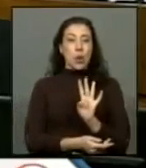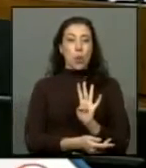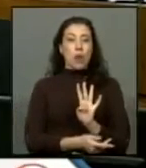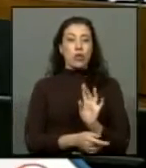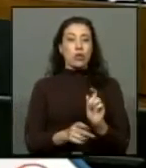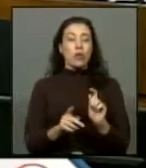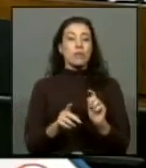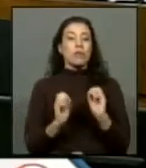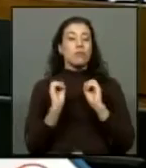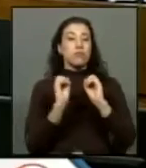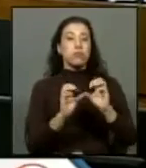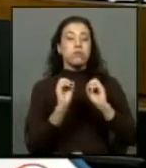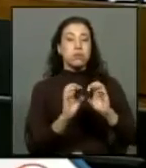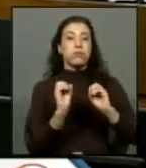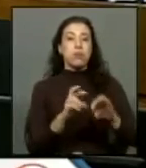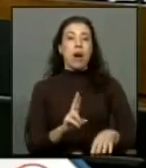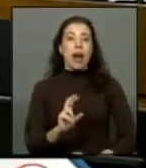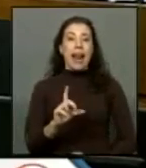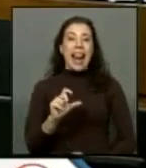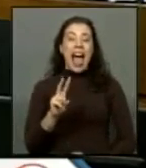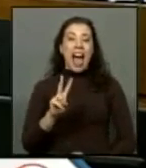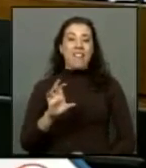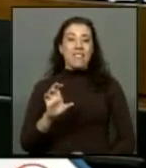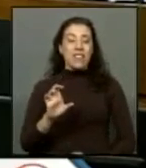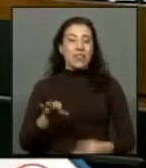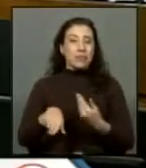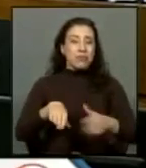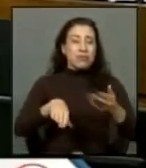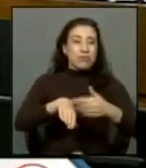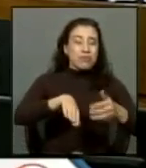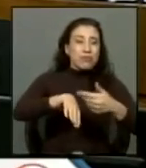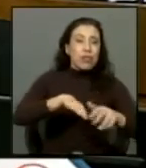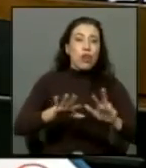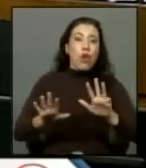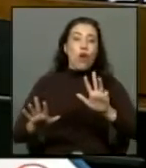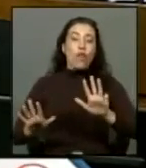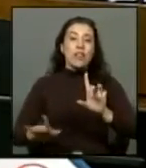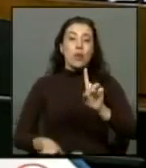depósitos de relaves de los cuales 91 se encuentran abandonados